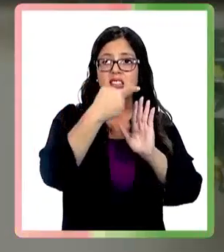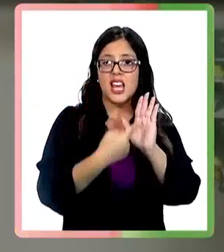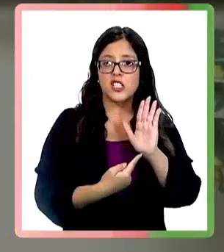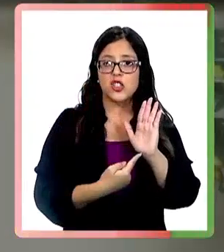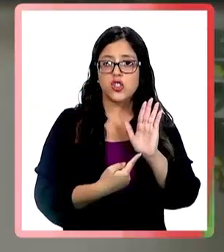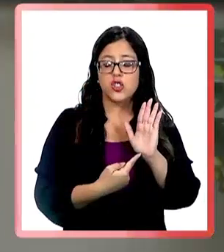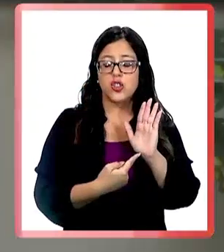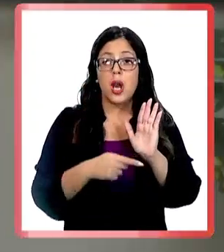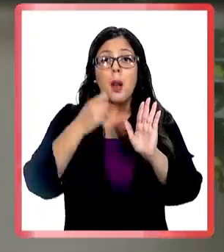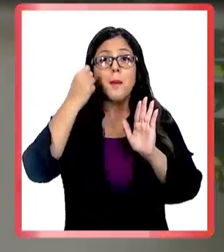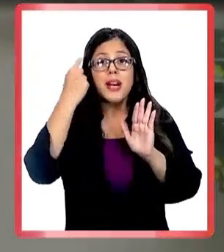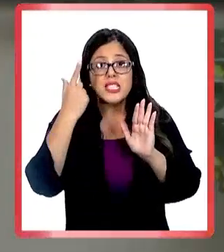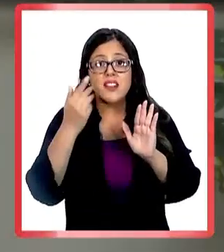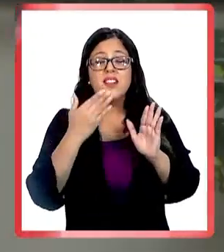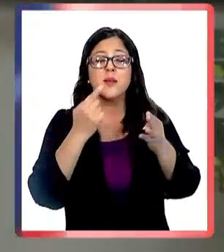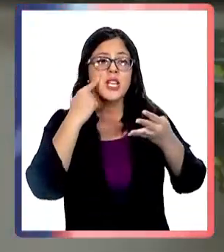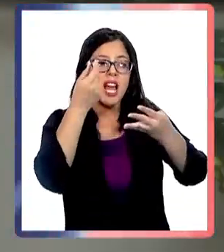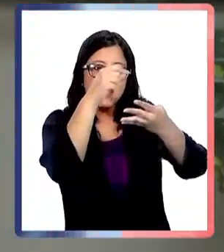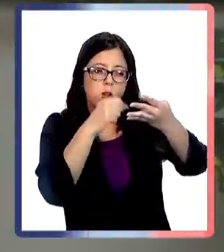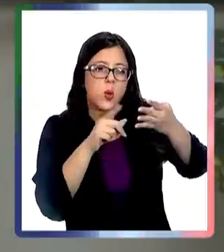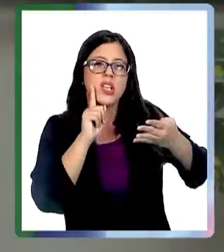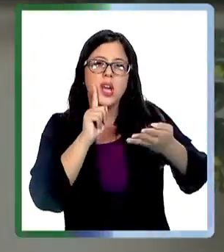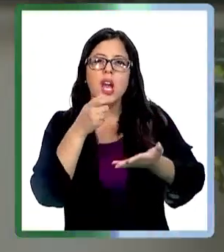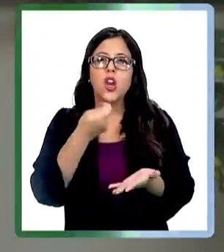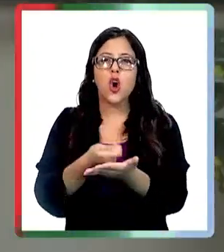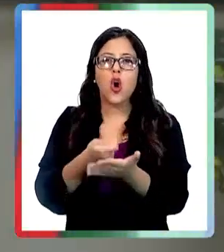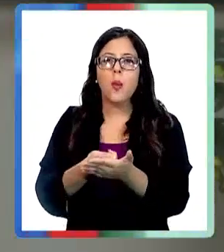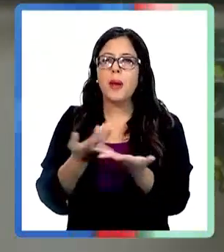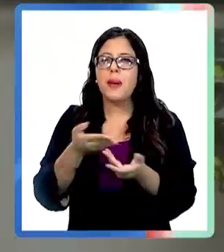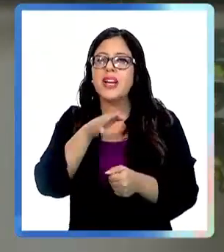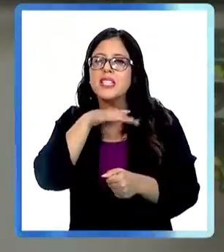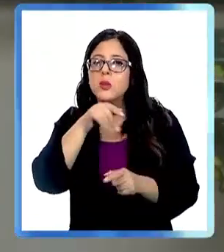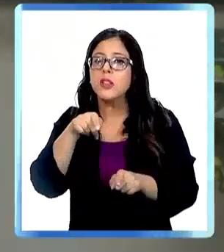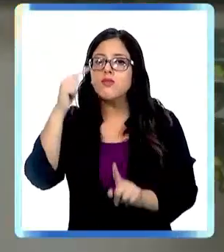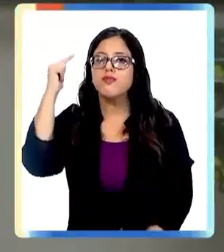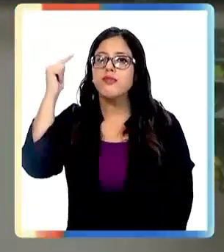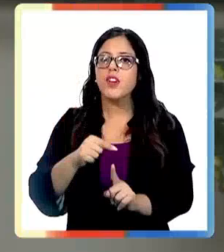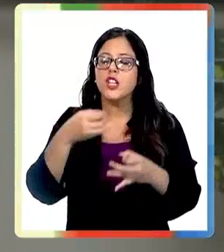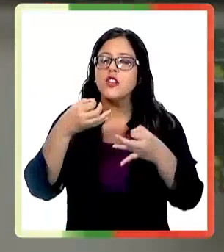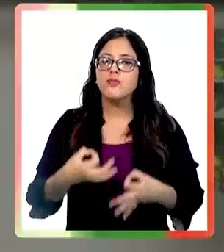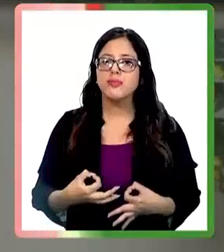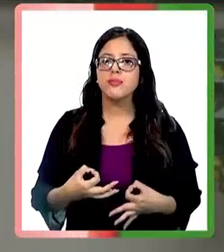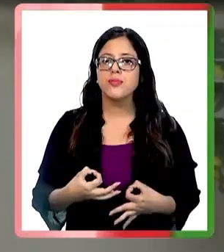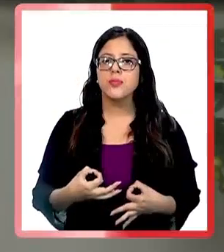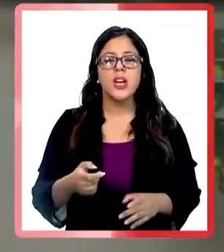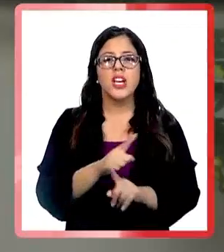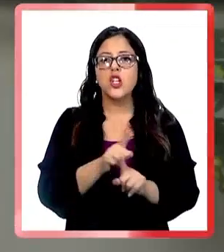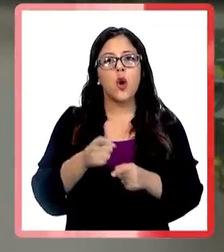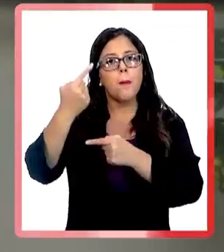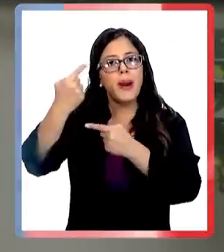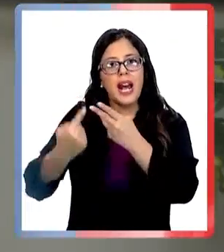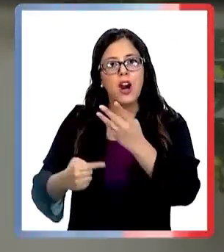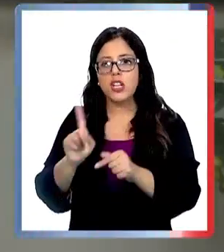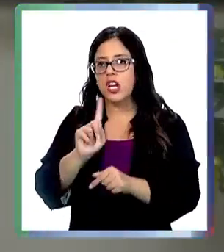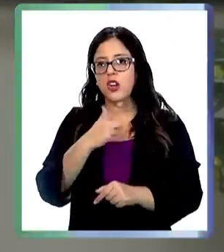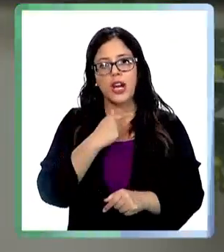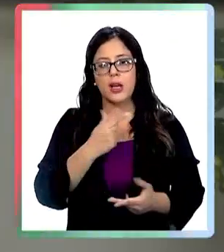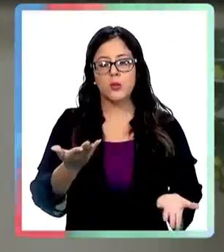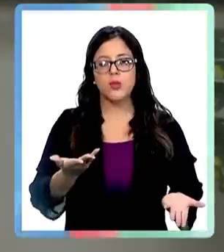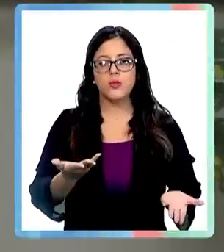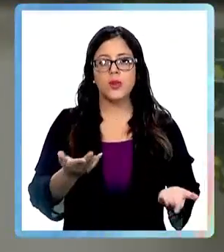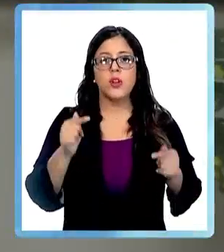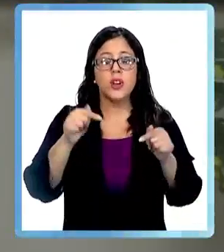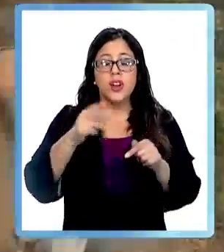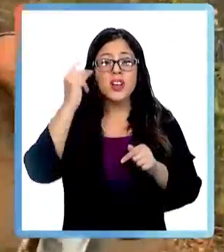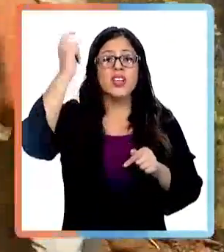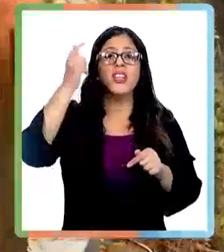registro de esas compras, para saber y trazar quienes han comprado y que se use para los fines que corresponden y no para